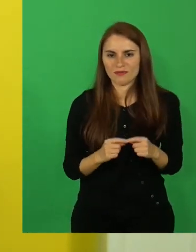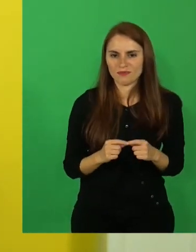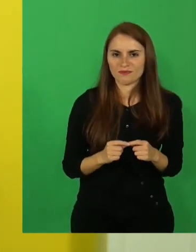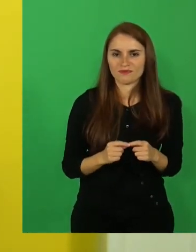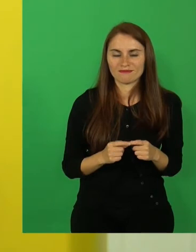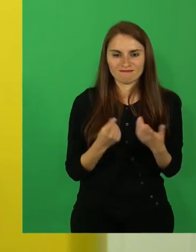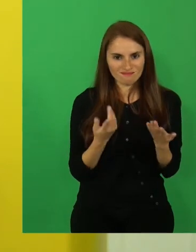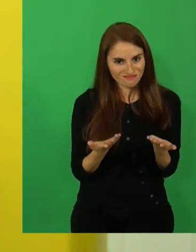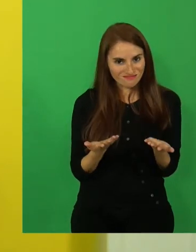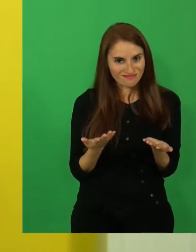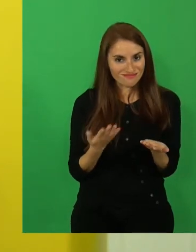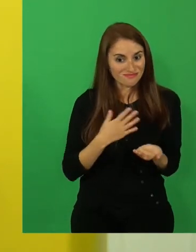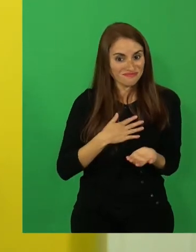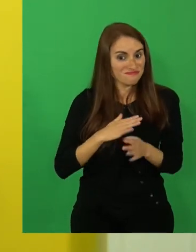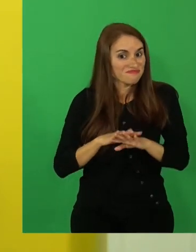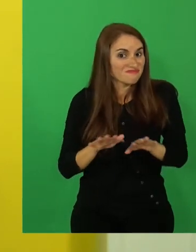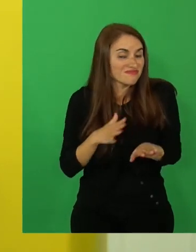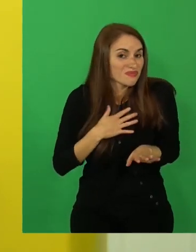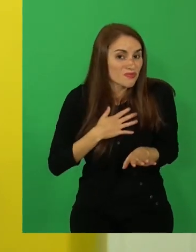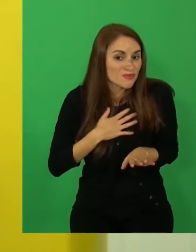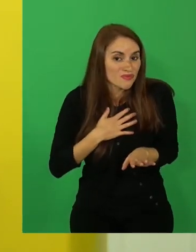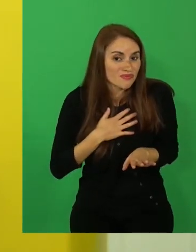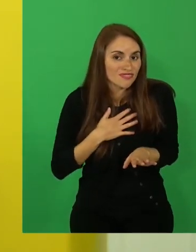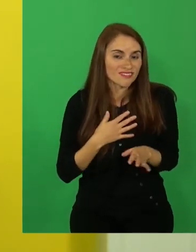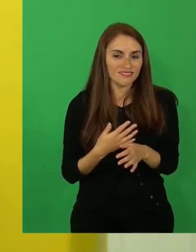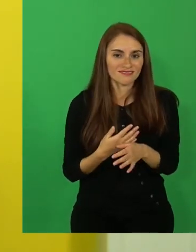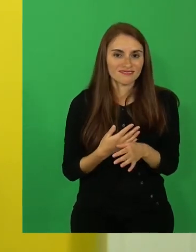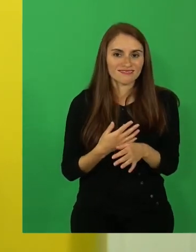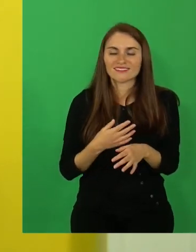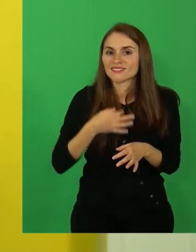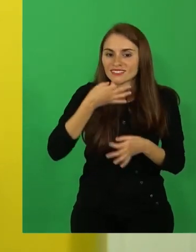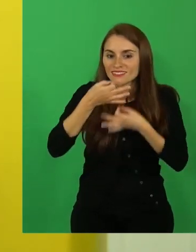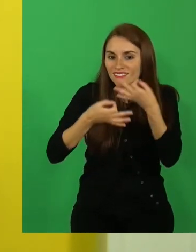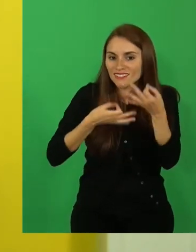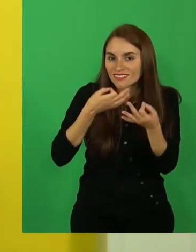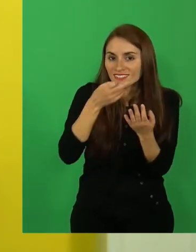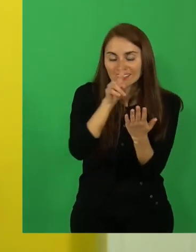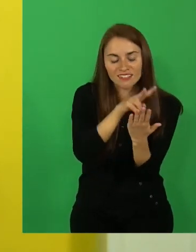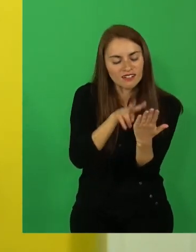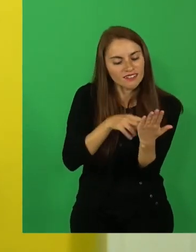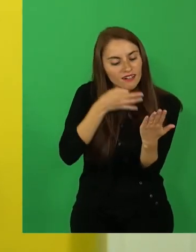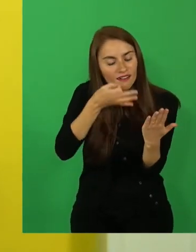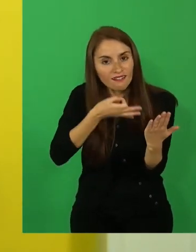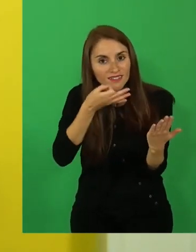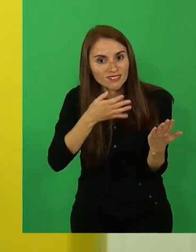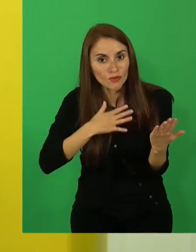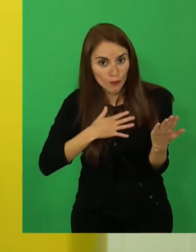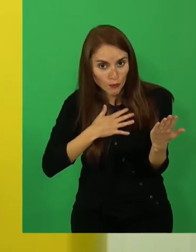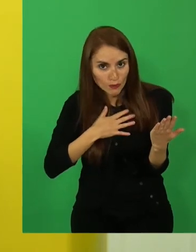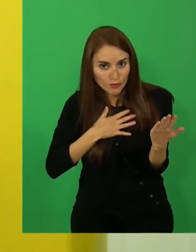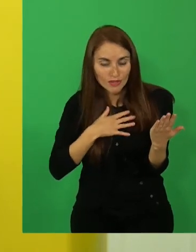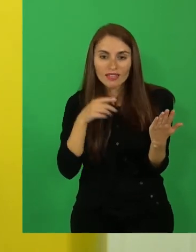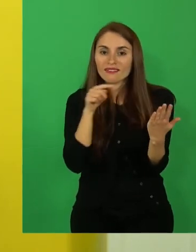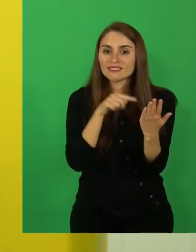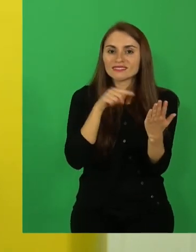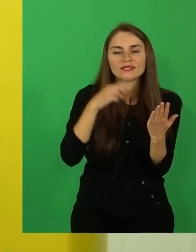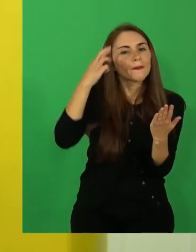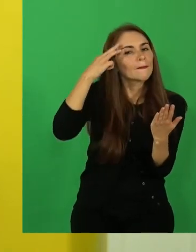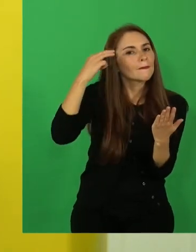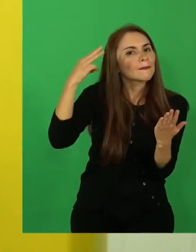¿Les gustó? ¿Les gustó esta narración? Este es el mito